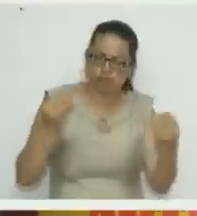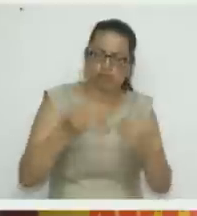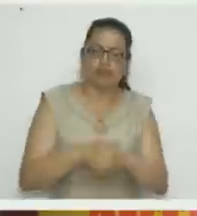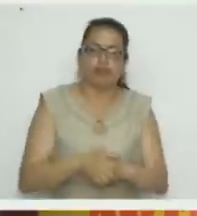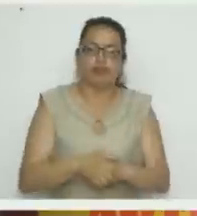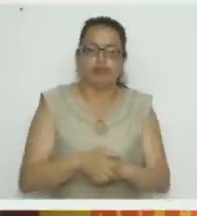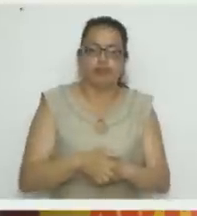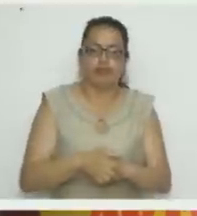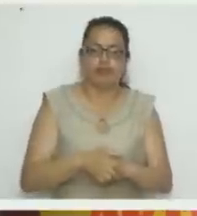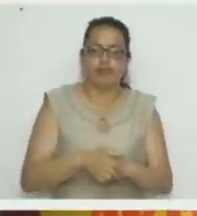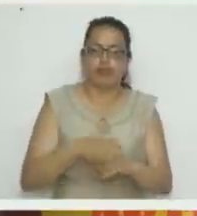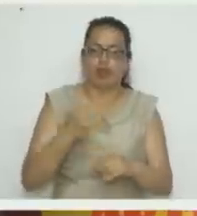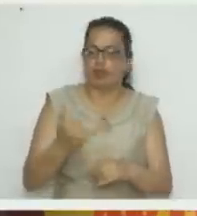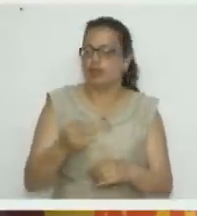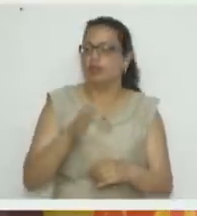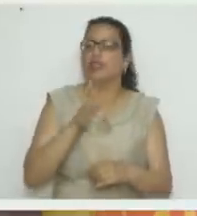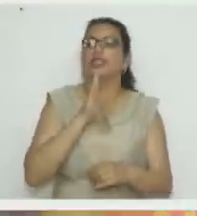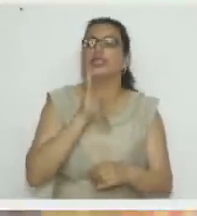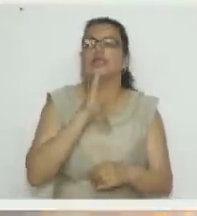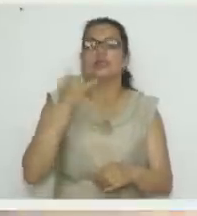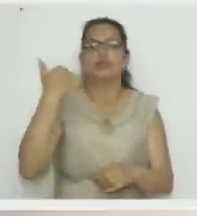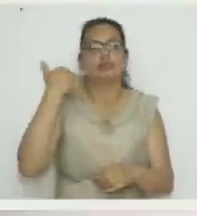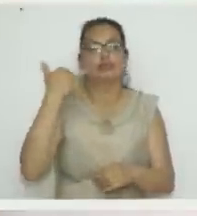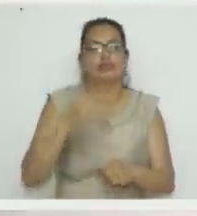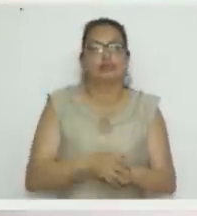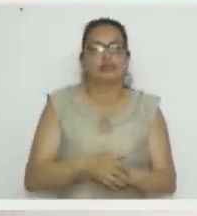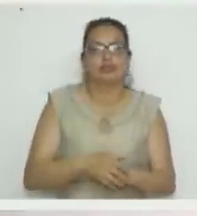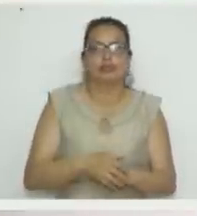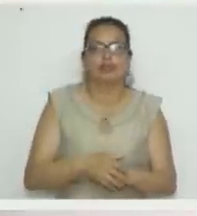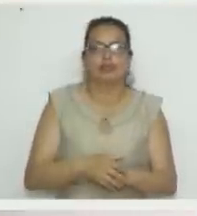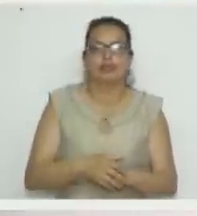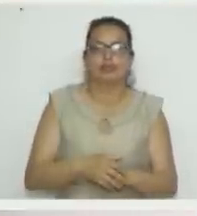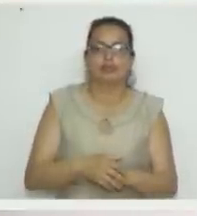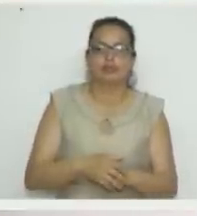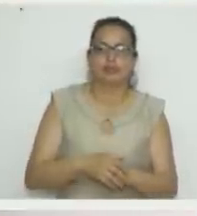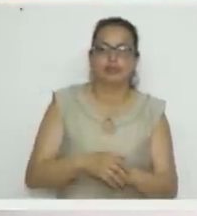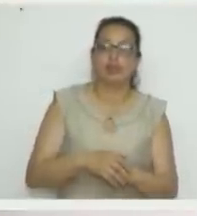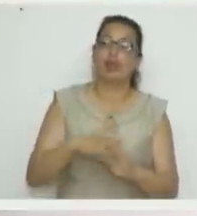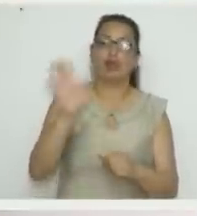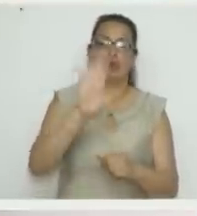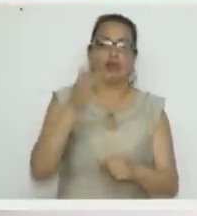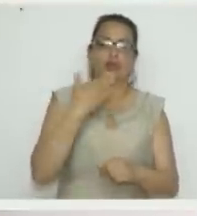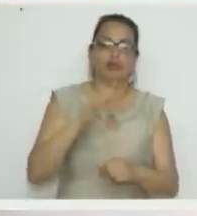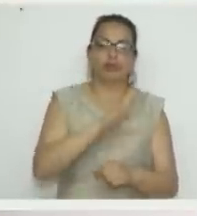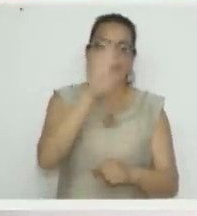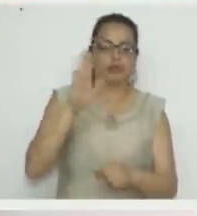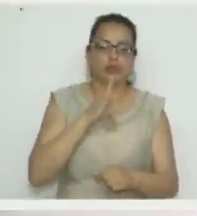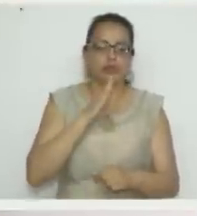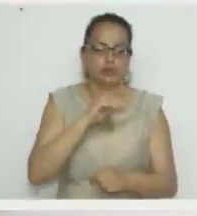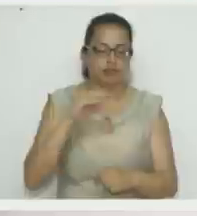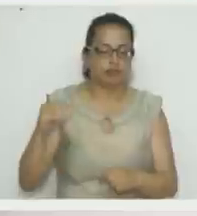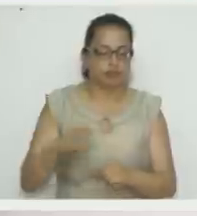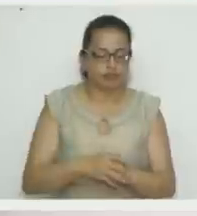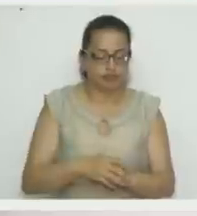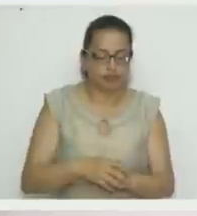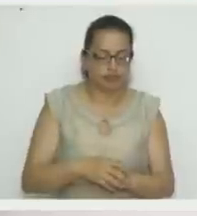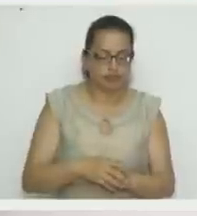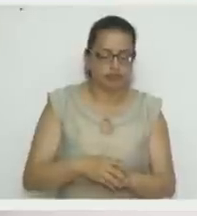Ahora sí, vamos a contestar la llamada. Buenos días. ¿Aló, buenos días? Sí, ¿con quién hablamos?